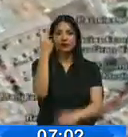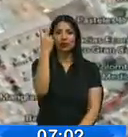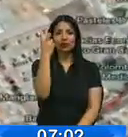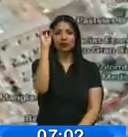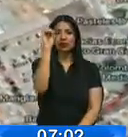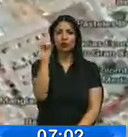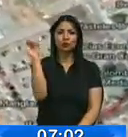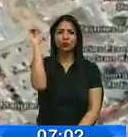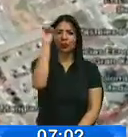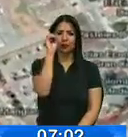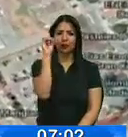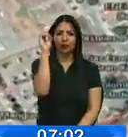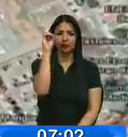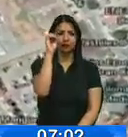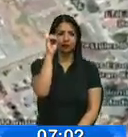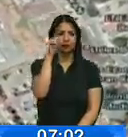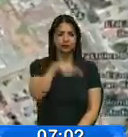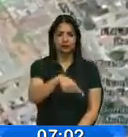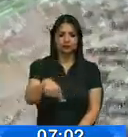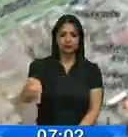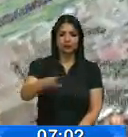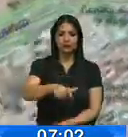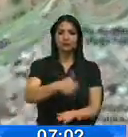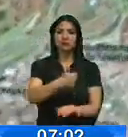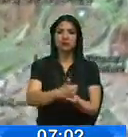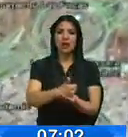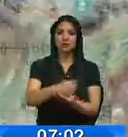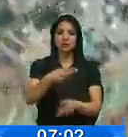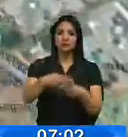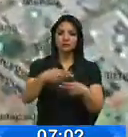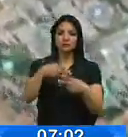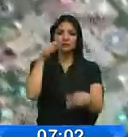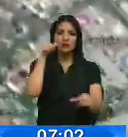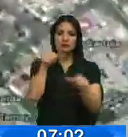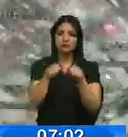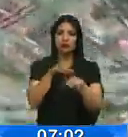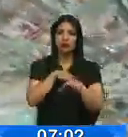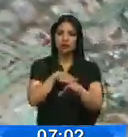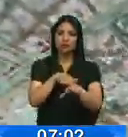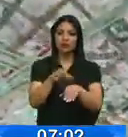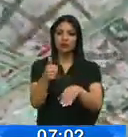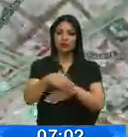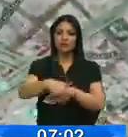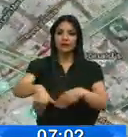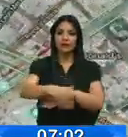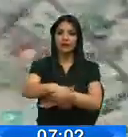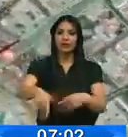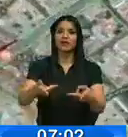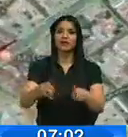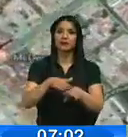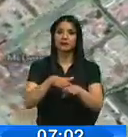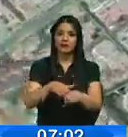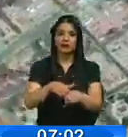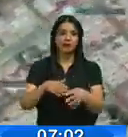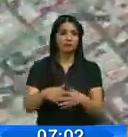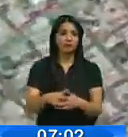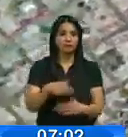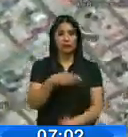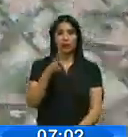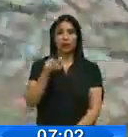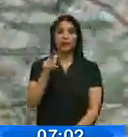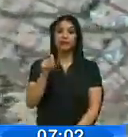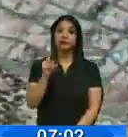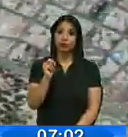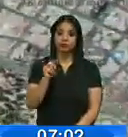octubre, cerca justamente de la Plaza Memoria, existe tráfico, las vías adyacentes están también congestionadas, la General Wilson, la